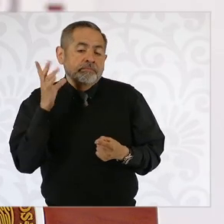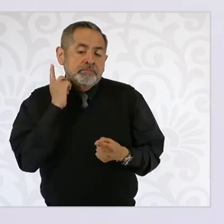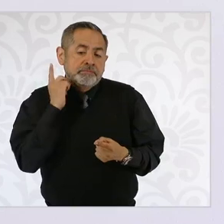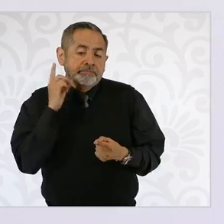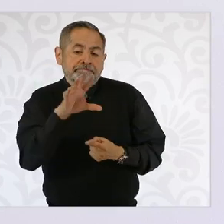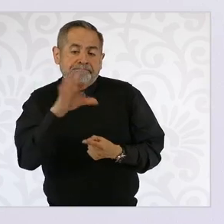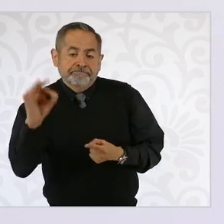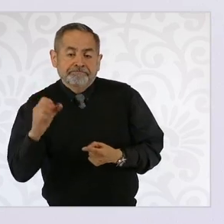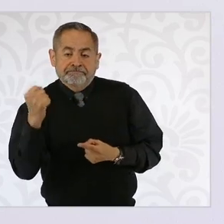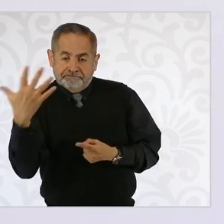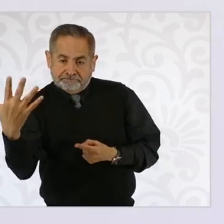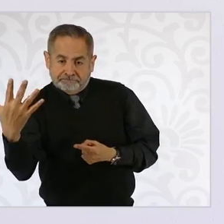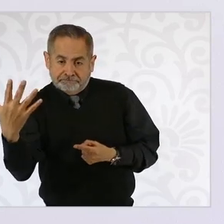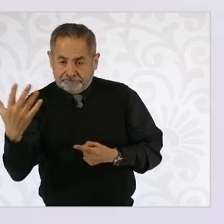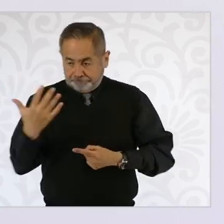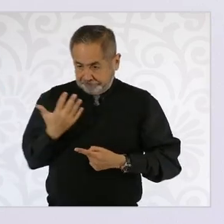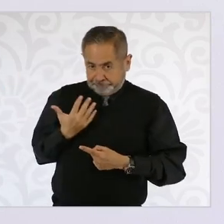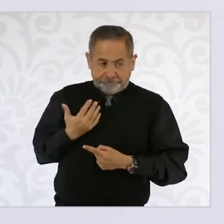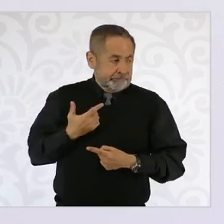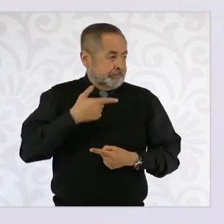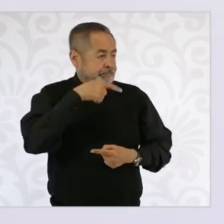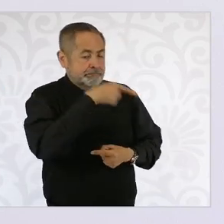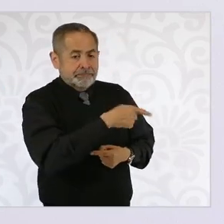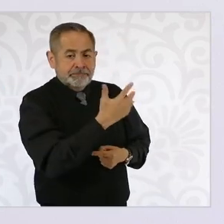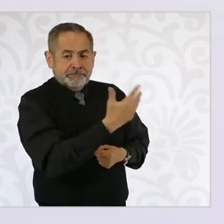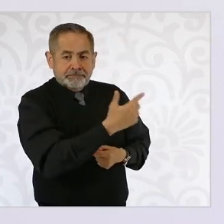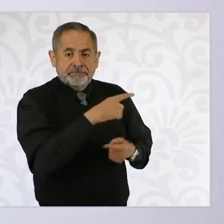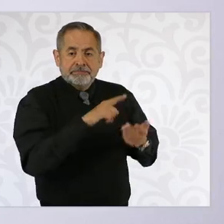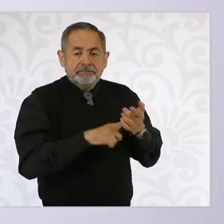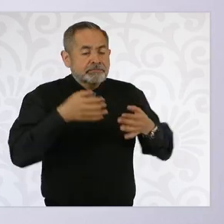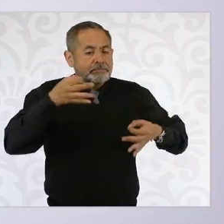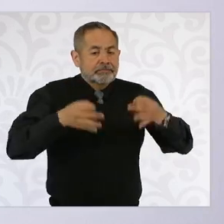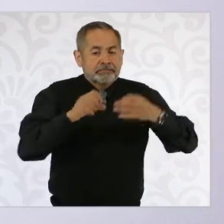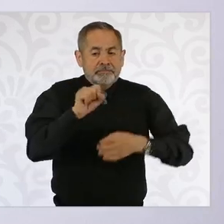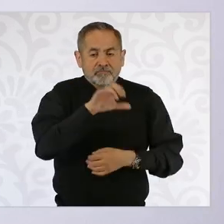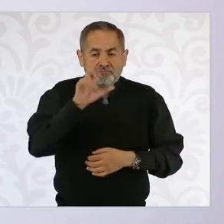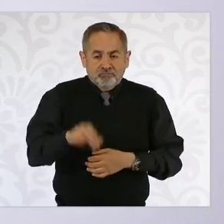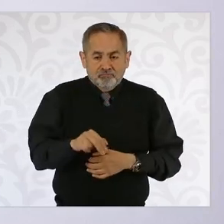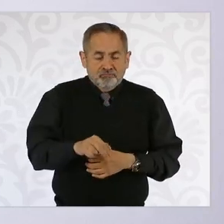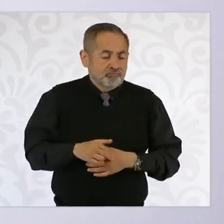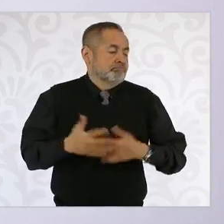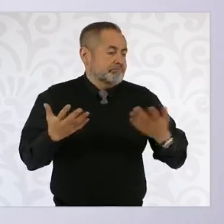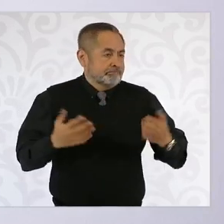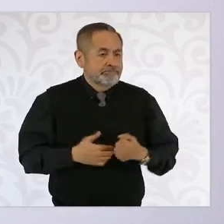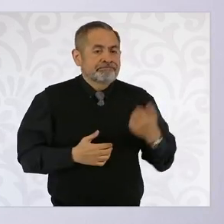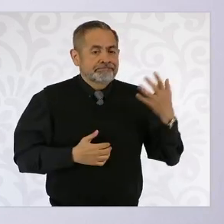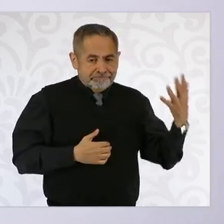cinco. Y lo mismo tiene que hacer la Corte, presentar a cinco.